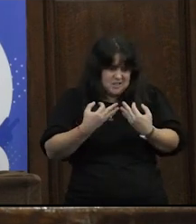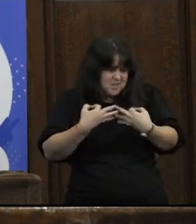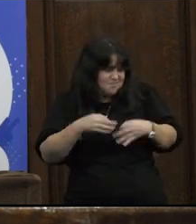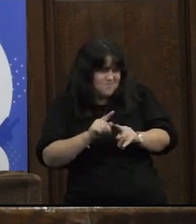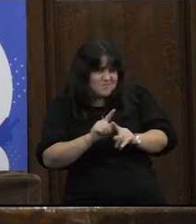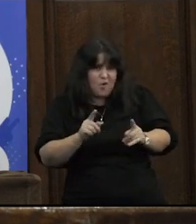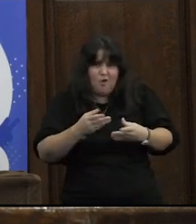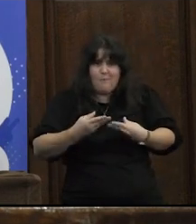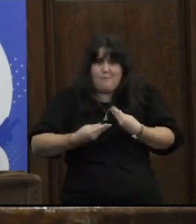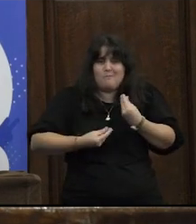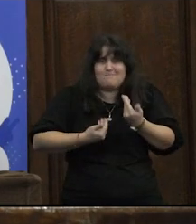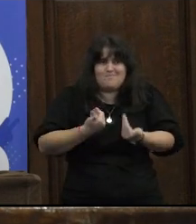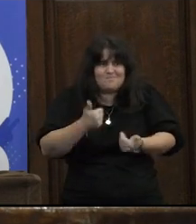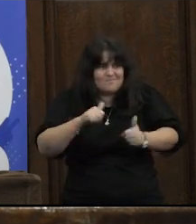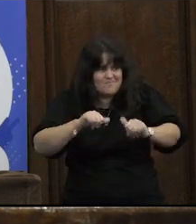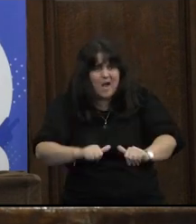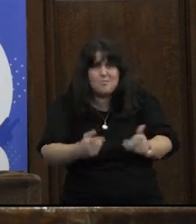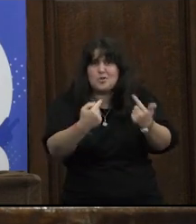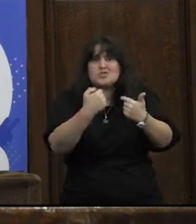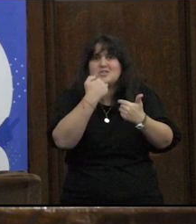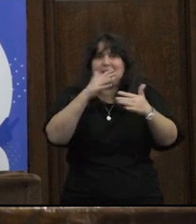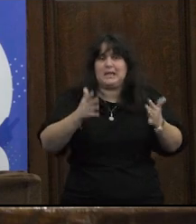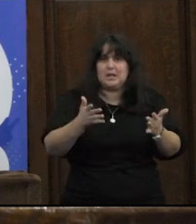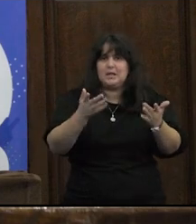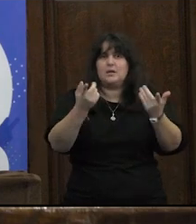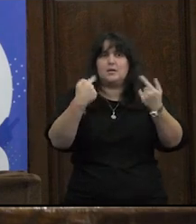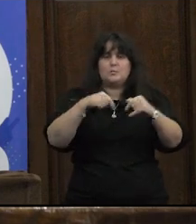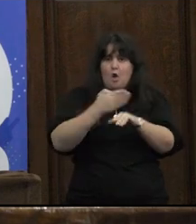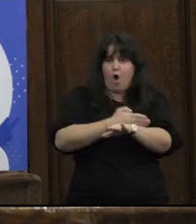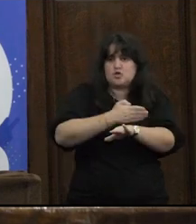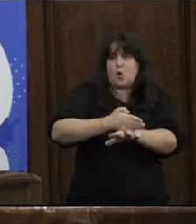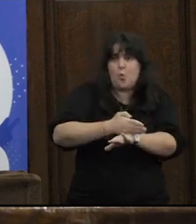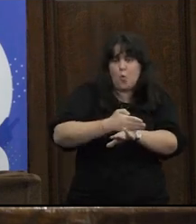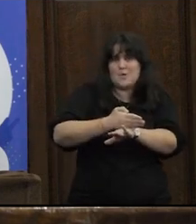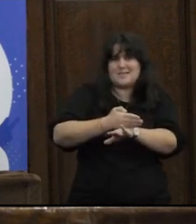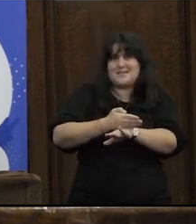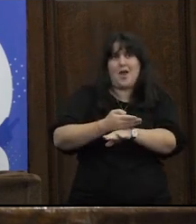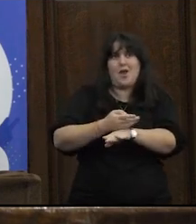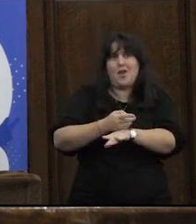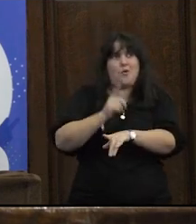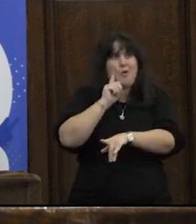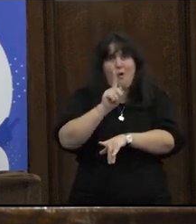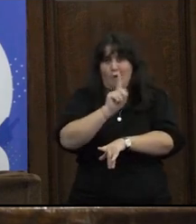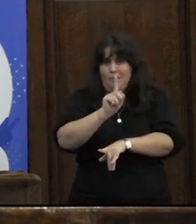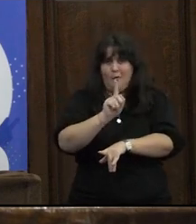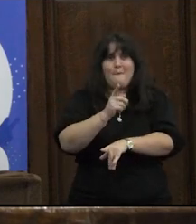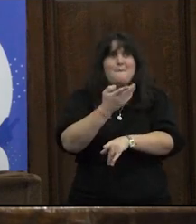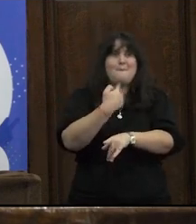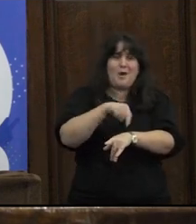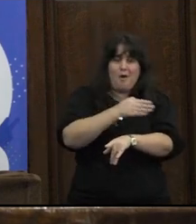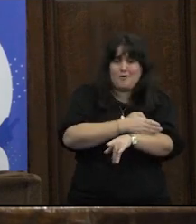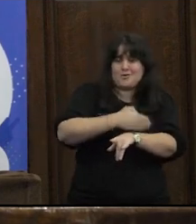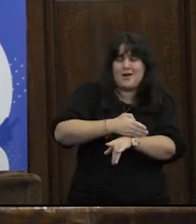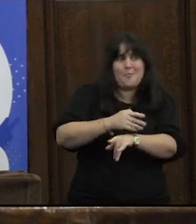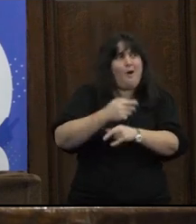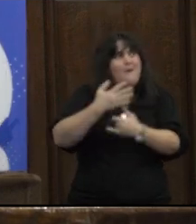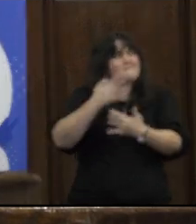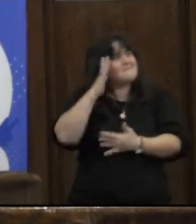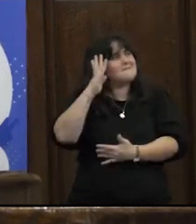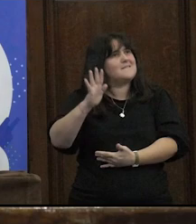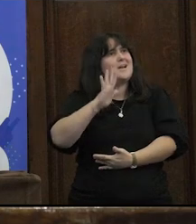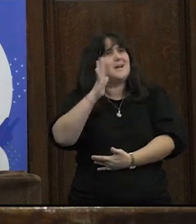malestar difuso pero que como casi al estilo de Giddens las consecuencias no intencionales de esto es esa cosa